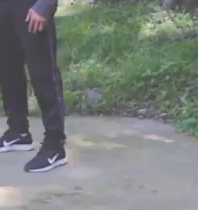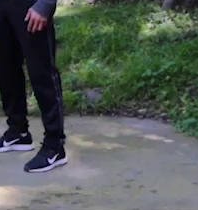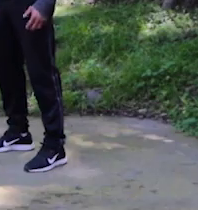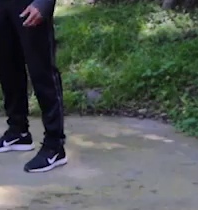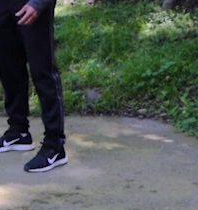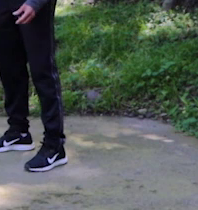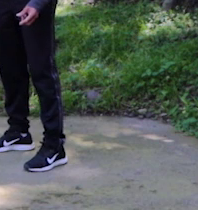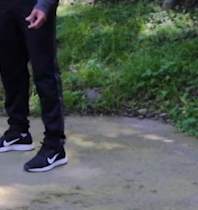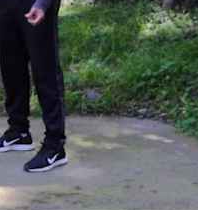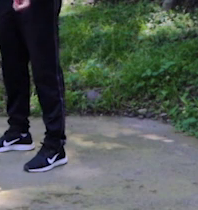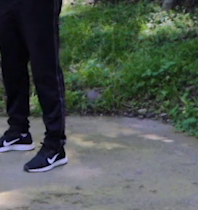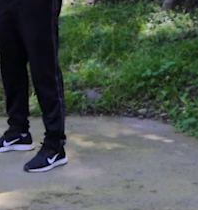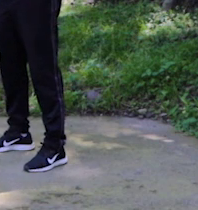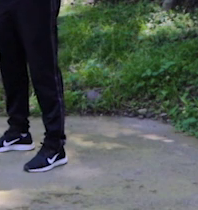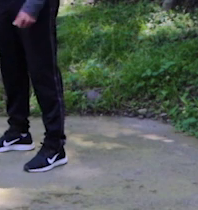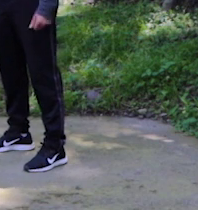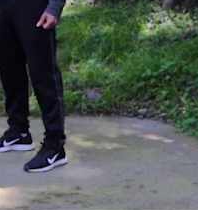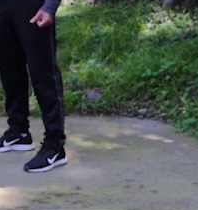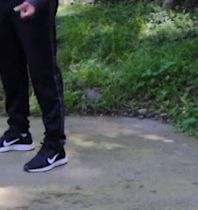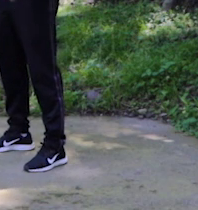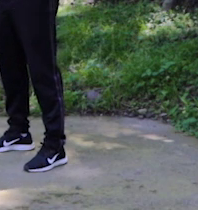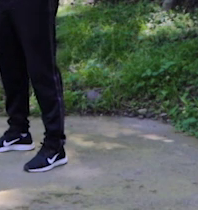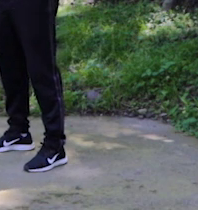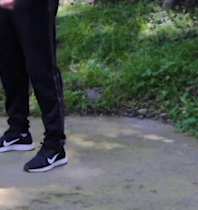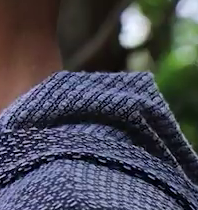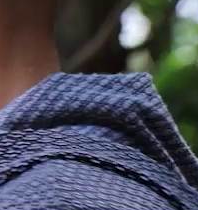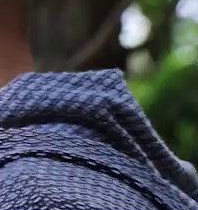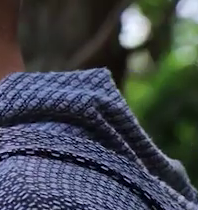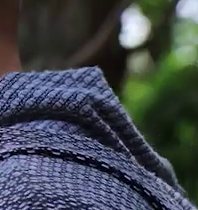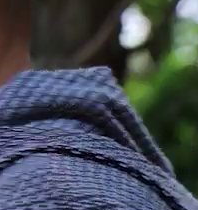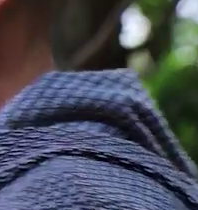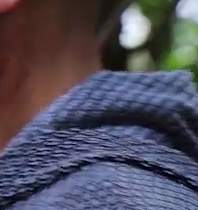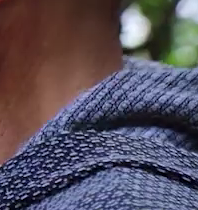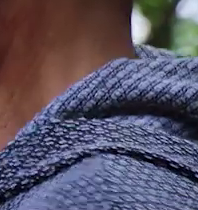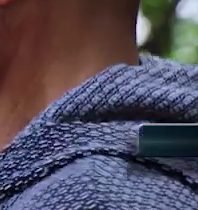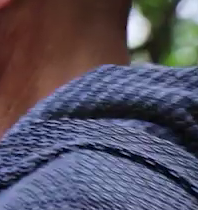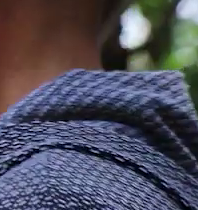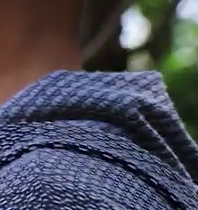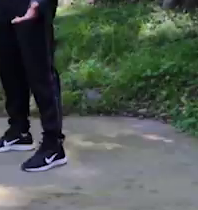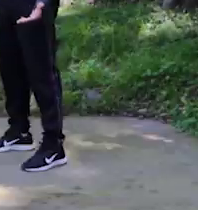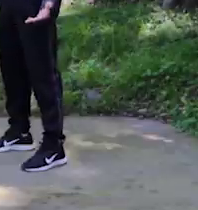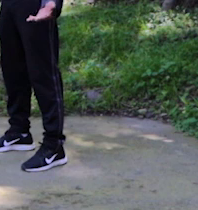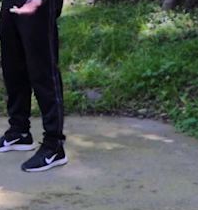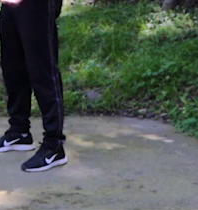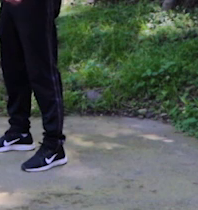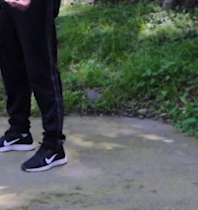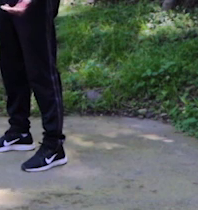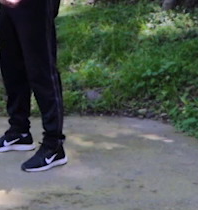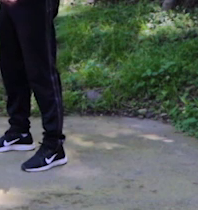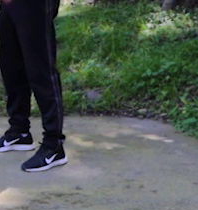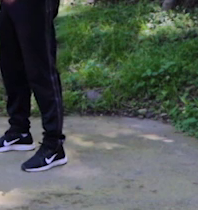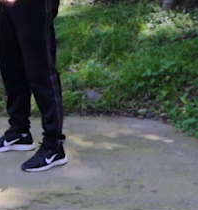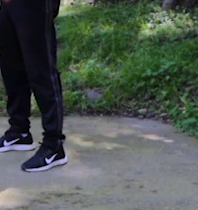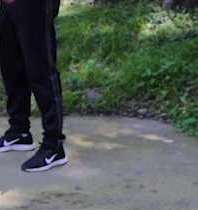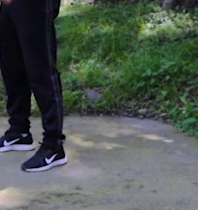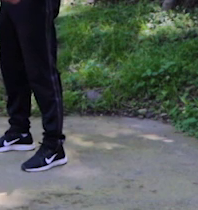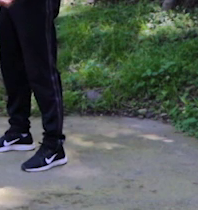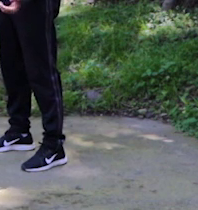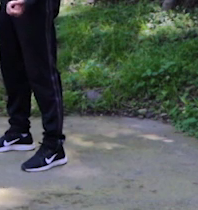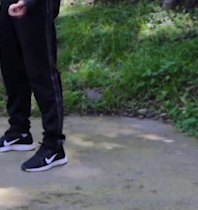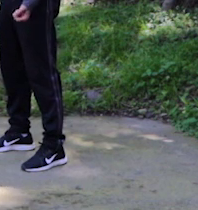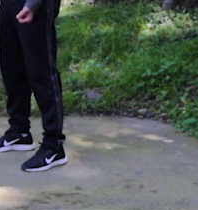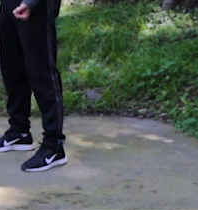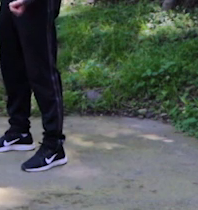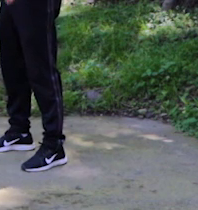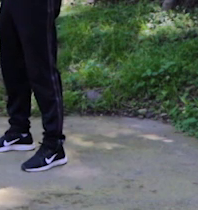Ahora vamos a trabajar el brazo de bíceps. Nos vamos a parar derechos. Vamos a pegar los codos a nuestro